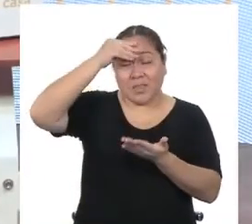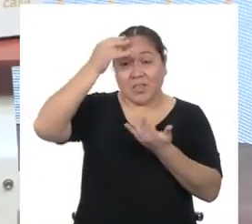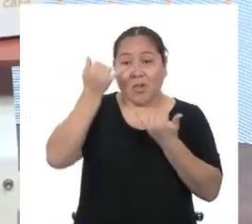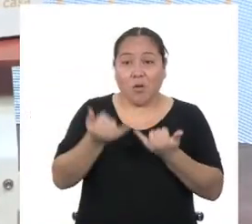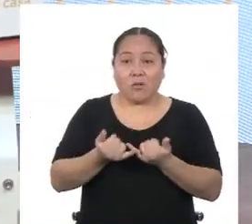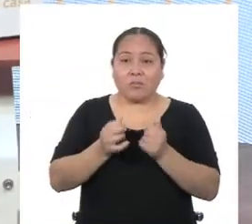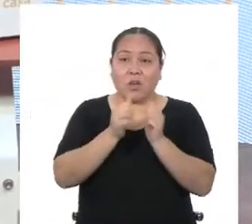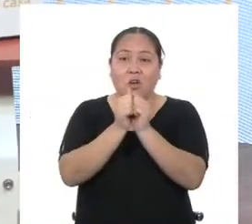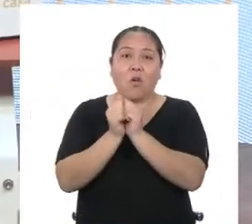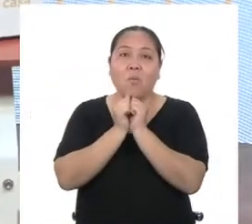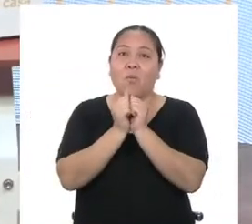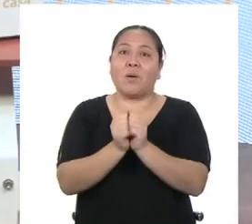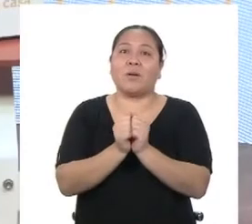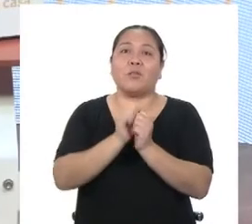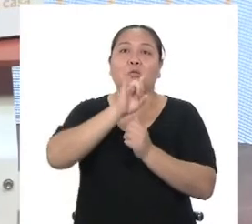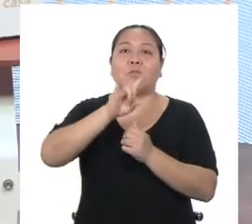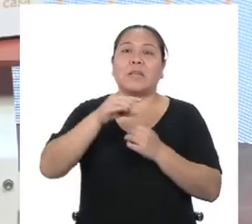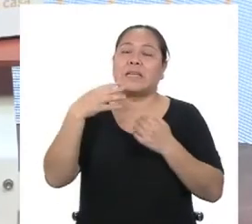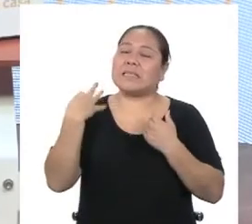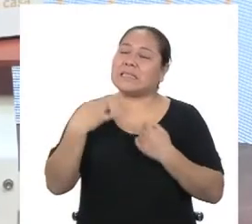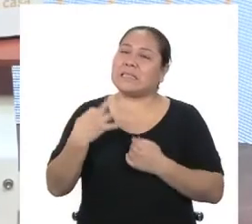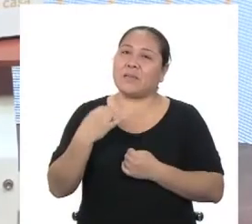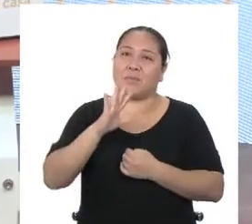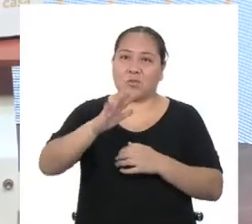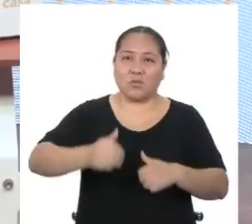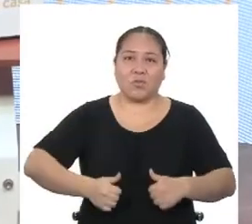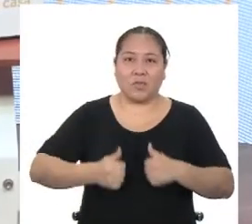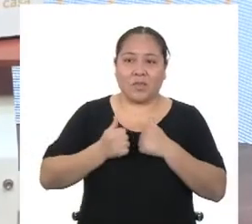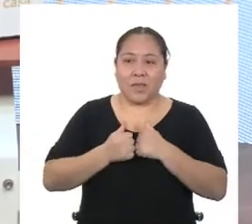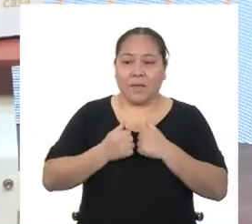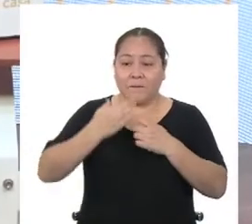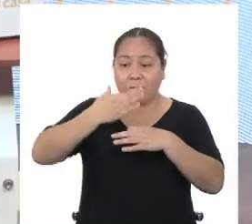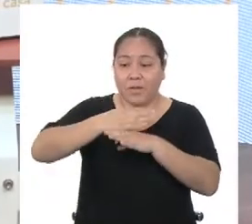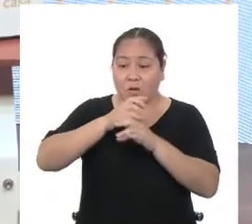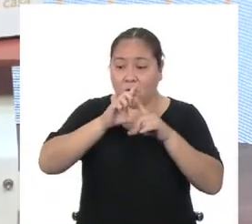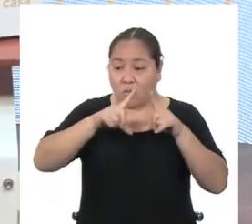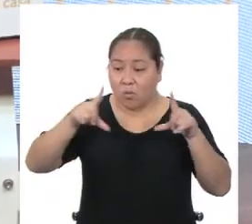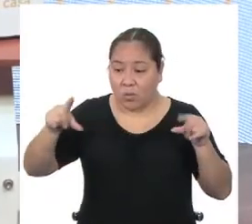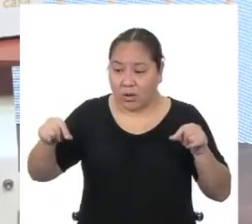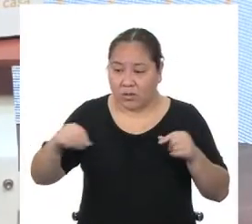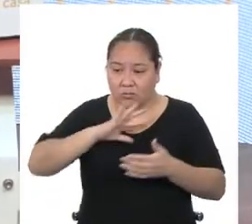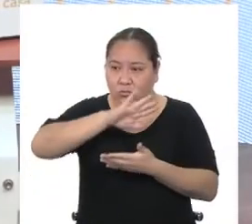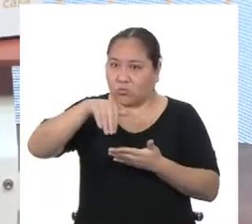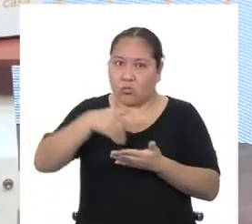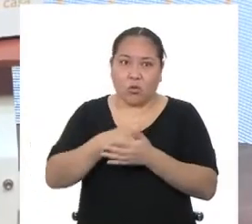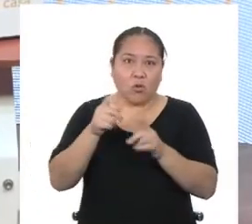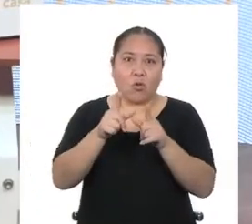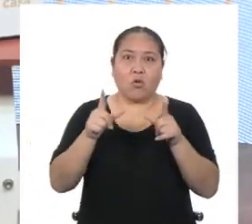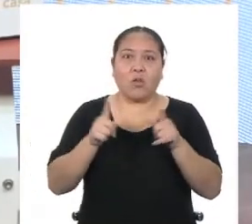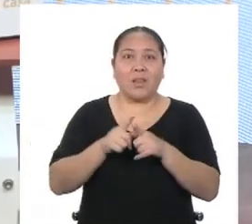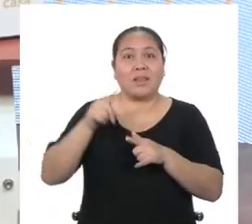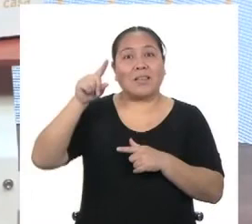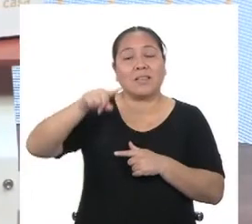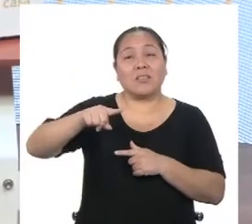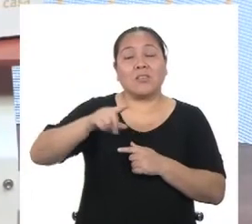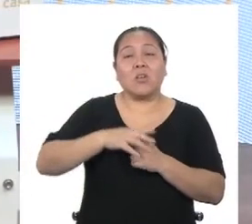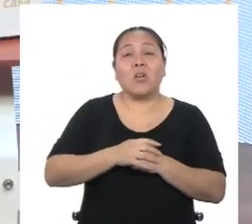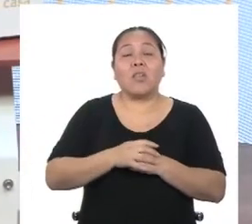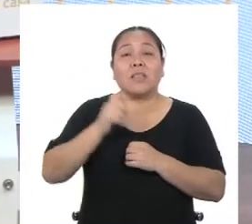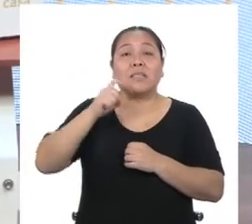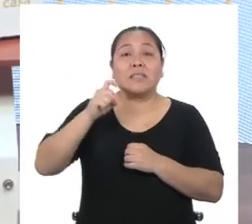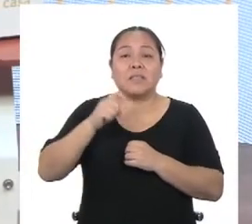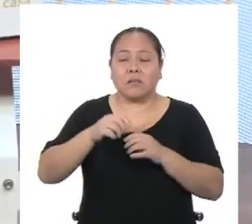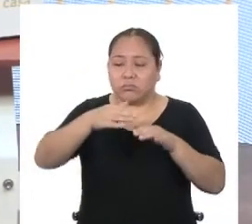acompañar y les va a ser útil toda su vida. Es que las figuras geométricas están en todas partes. Por eso, saber medir su contorno,